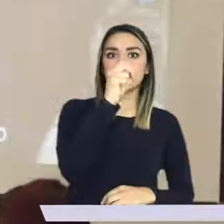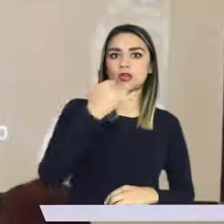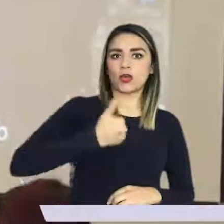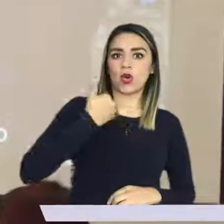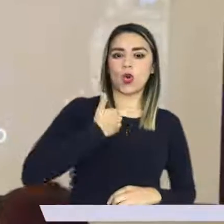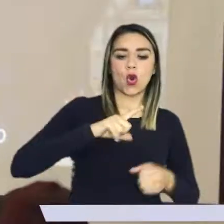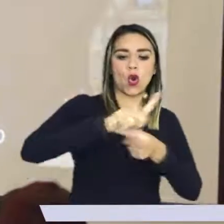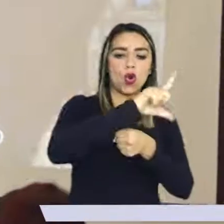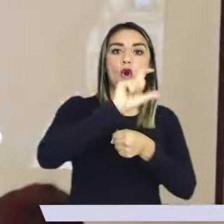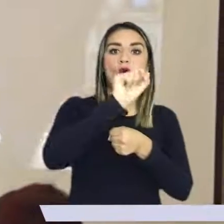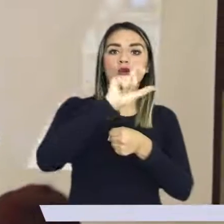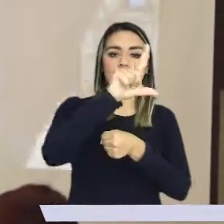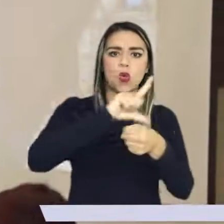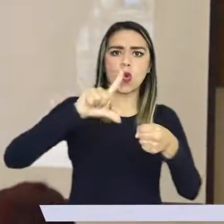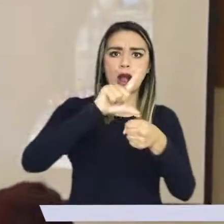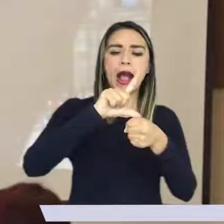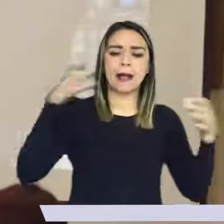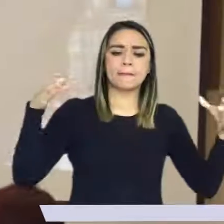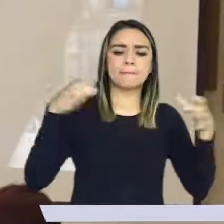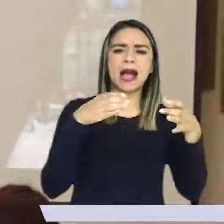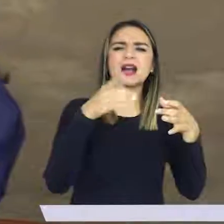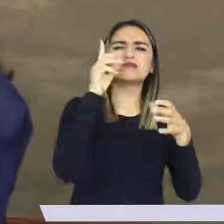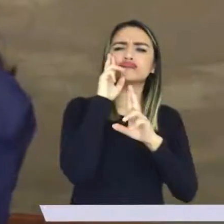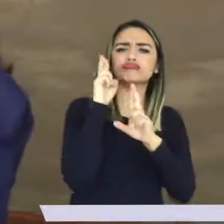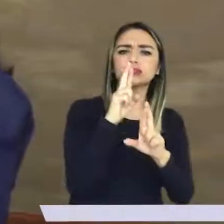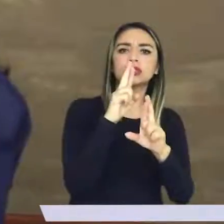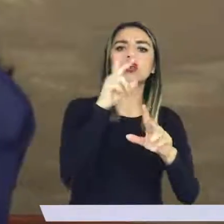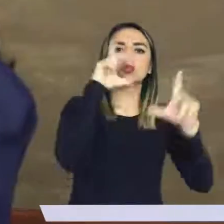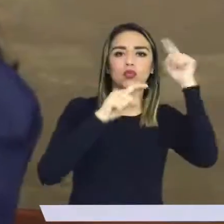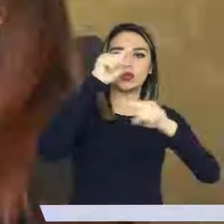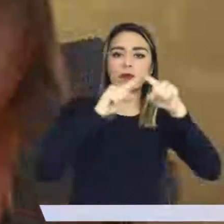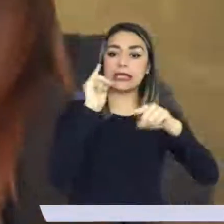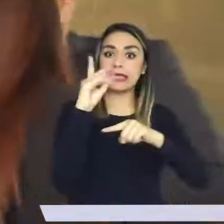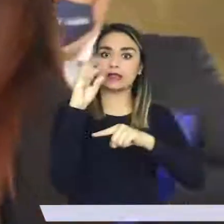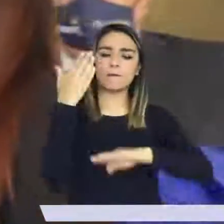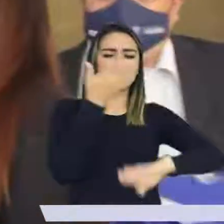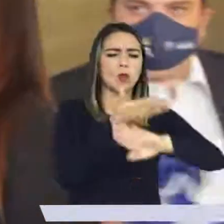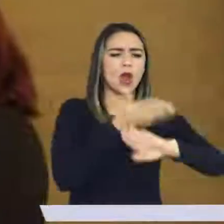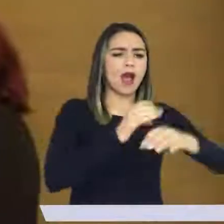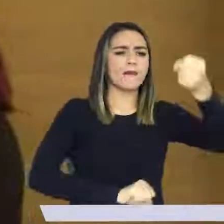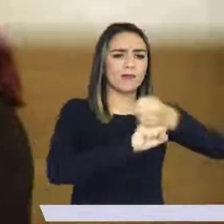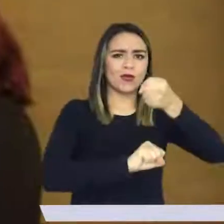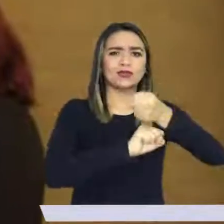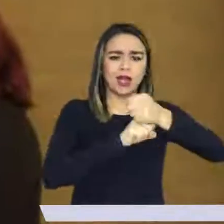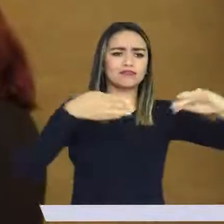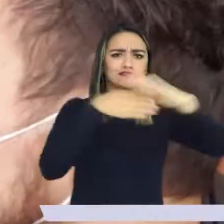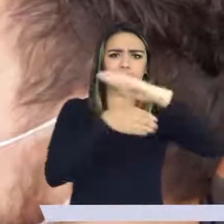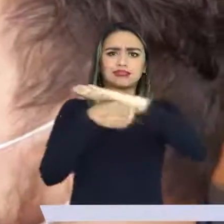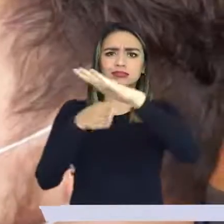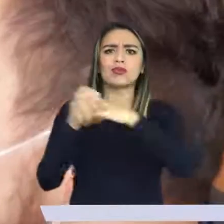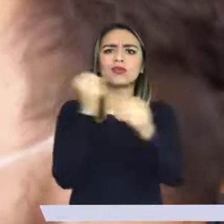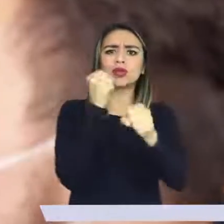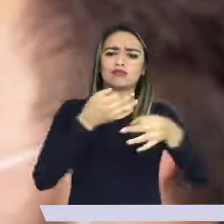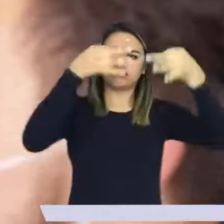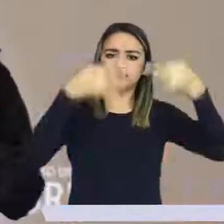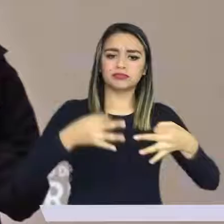20 jóvenes de 11 localidades de Bogotá forman parte de Anfitrónes Locales de Turismo, una iniciativa del IDT que busca fomentar y apoyar el acceso al trabajo